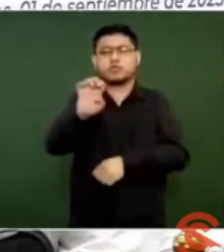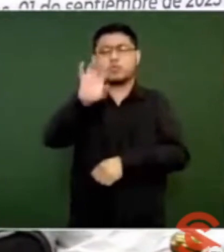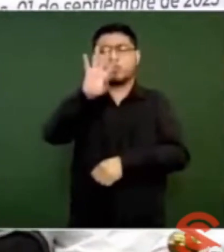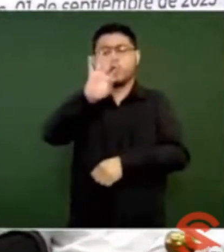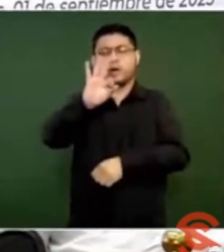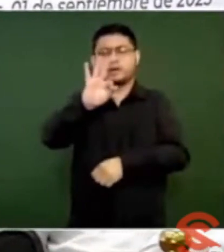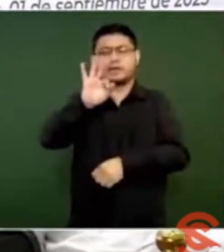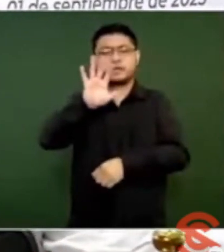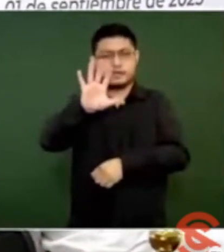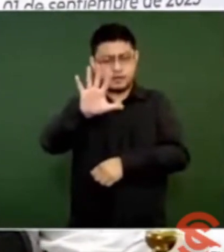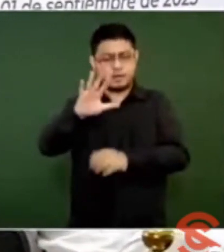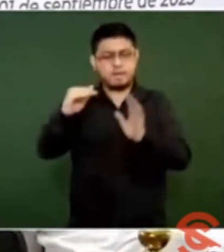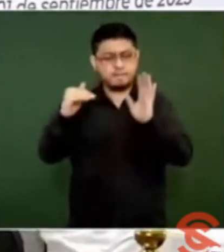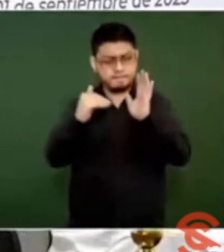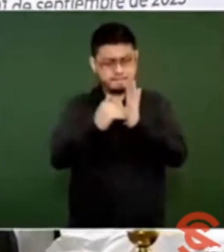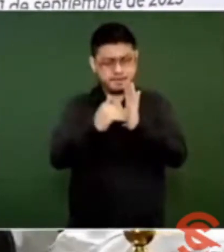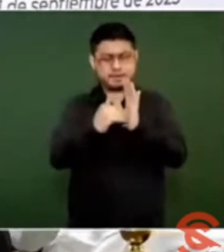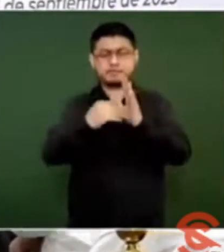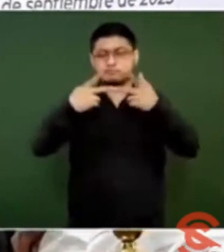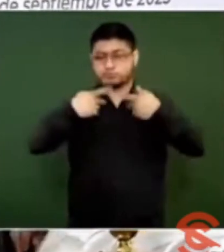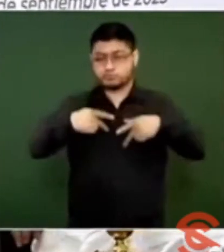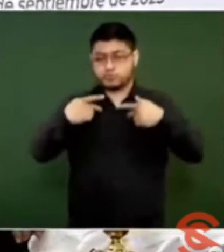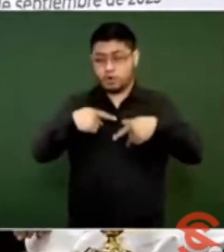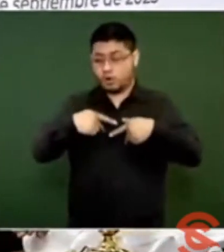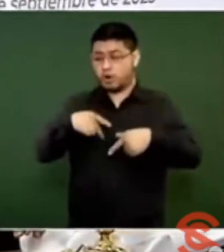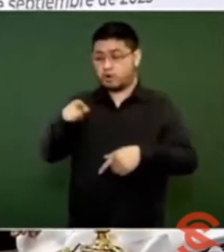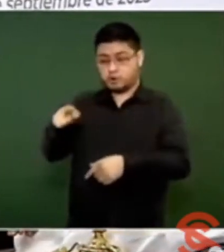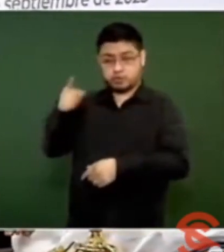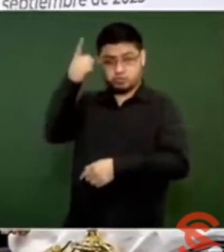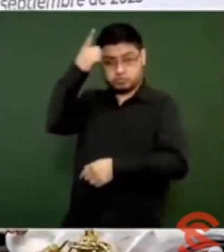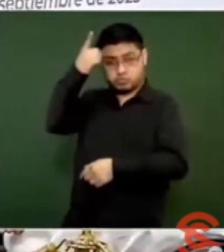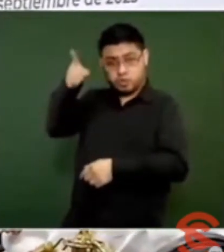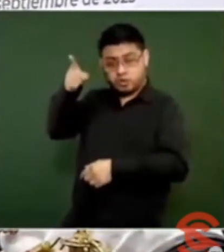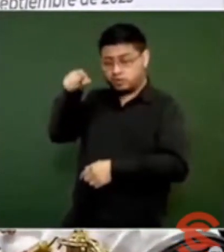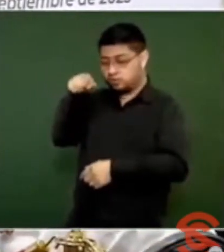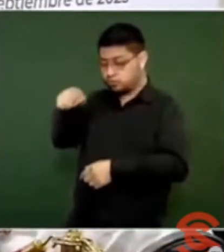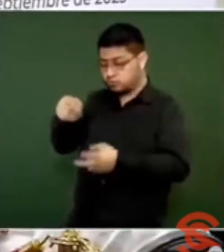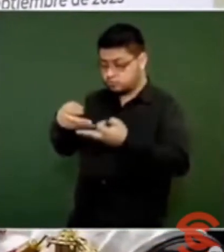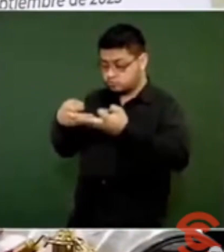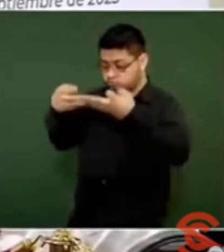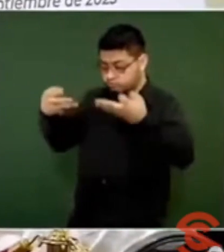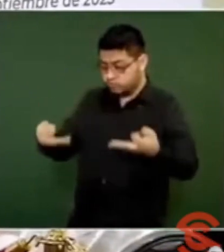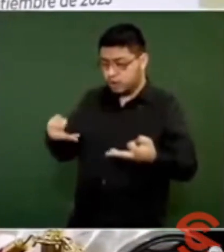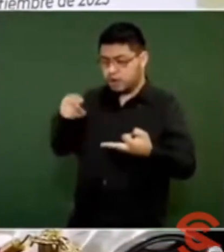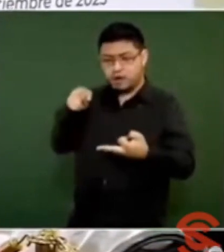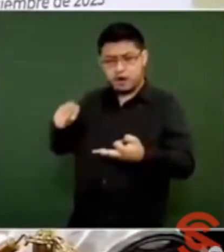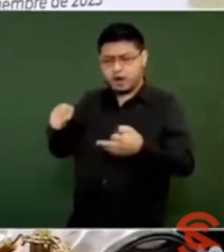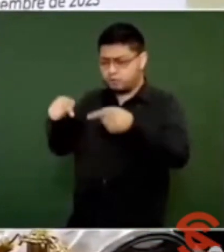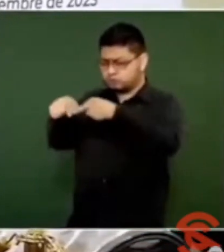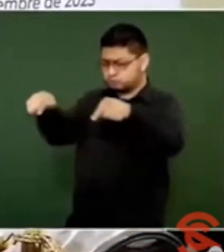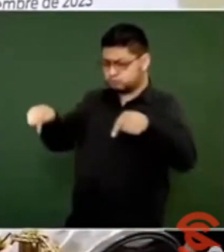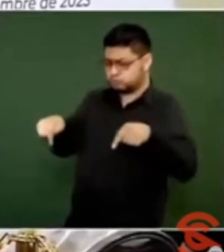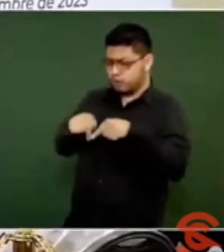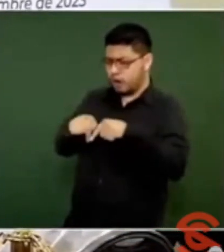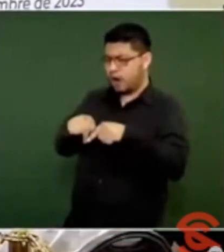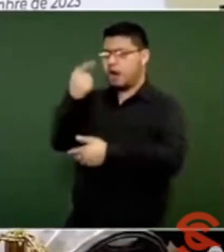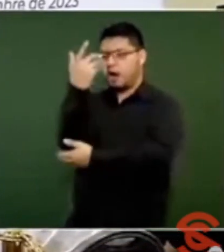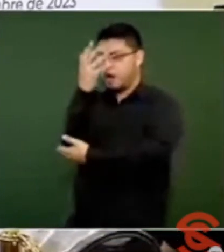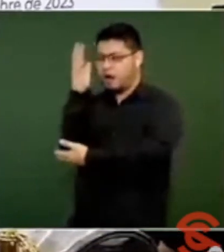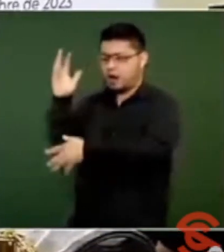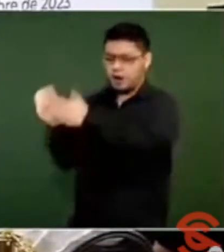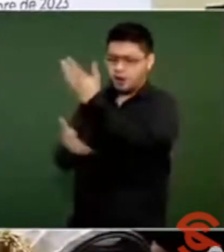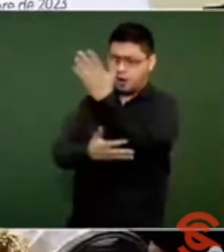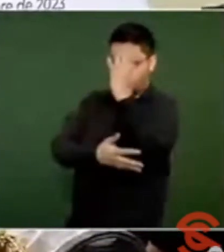sesenta y tres comuneros, ejidatarios y pequeños propietarios que cultivan sus parcelas con árboles frutales y